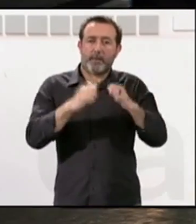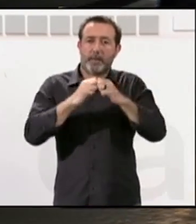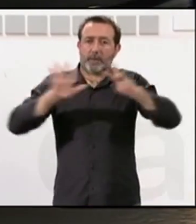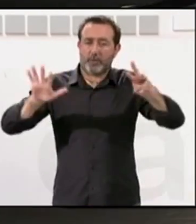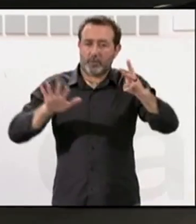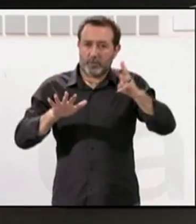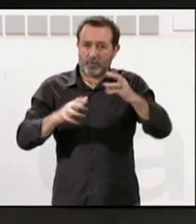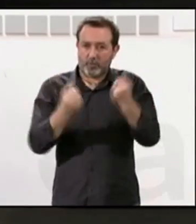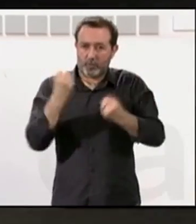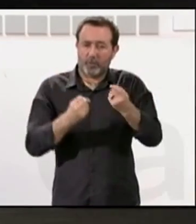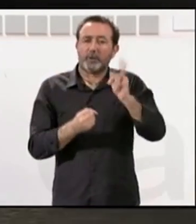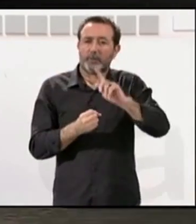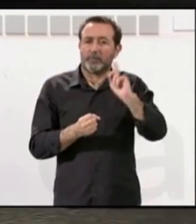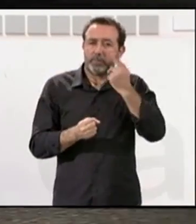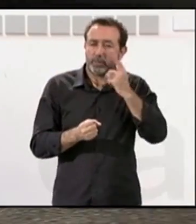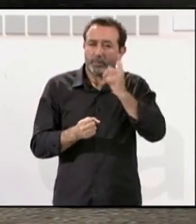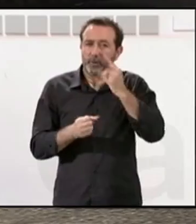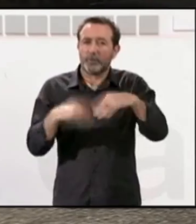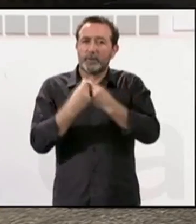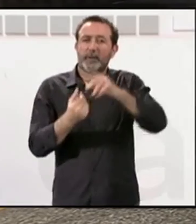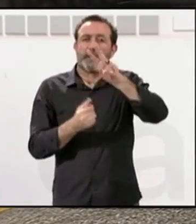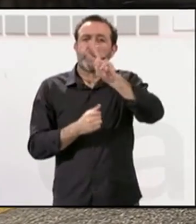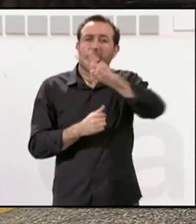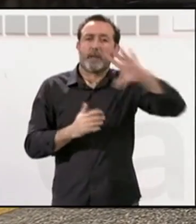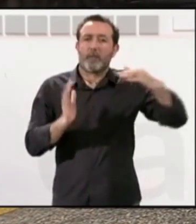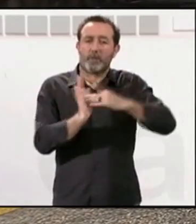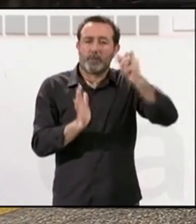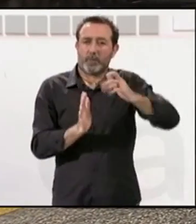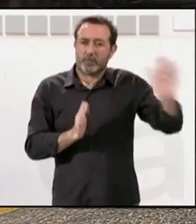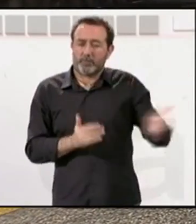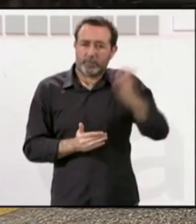Además han sido identificadas casi 35.000 personas.